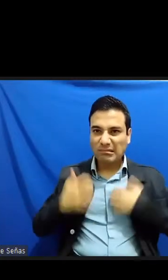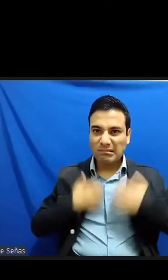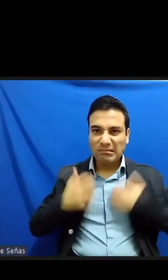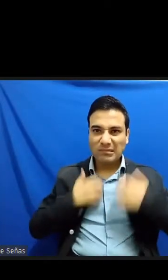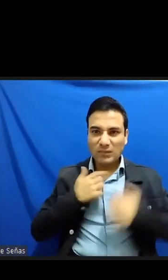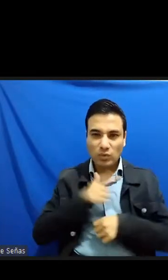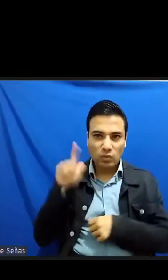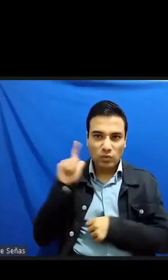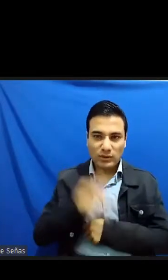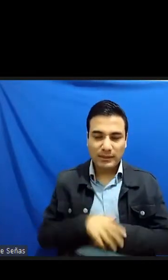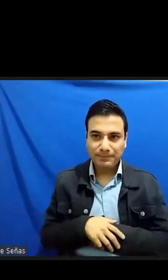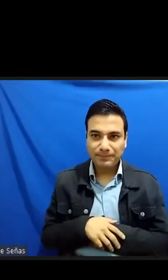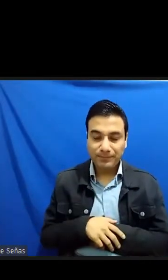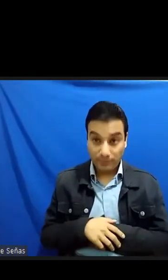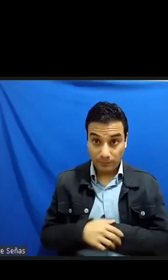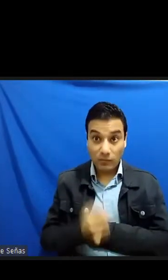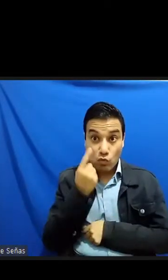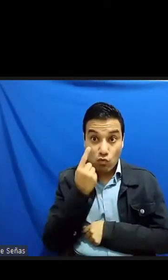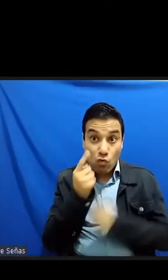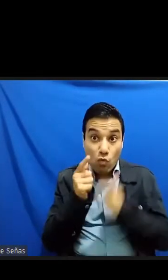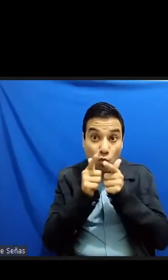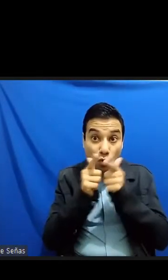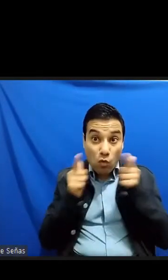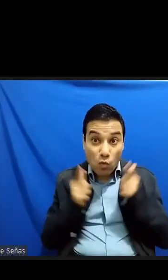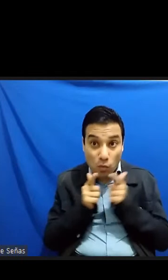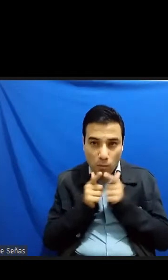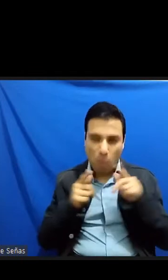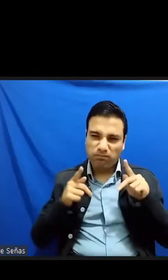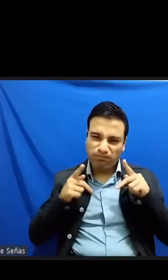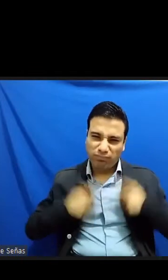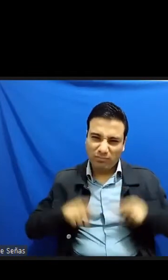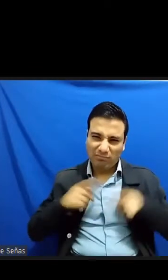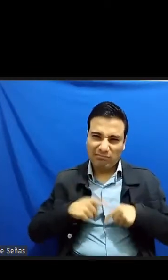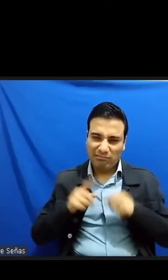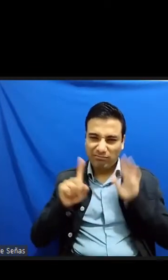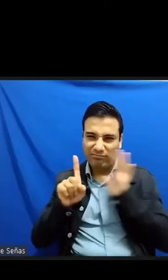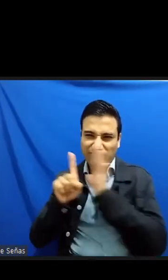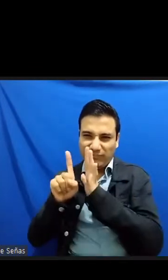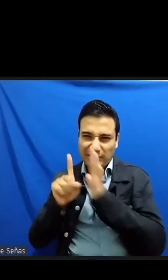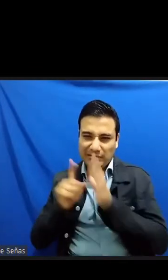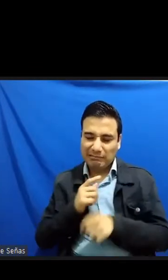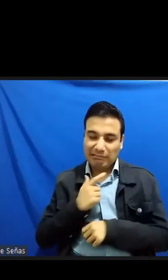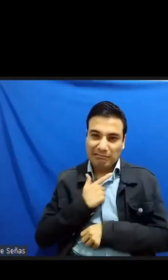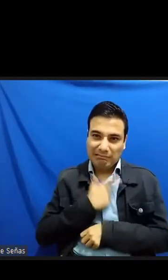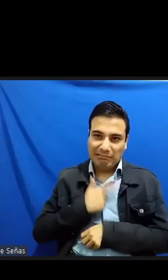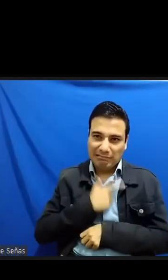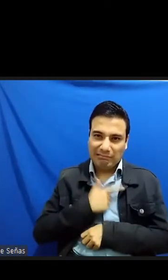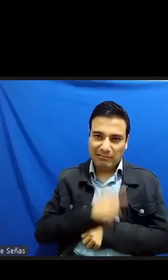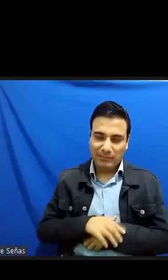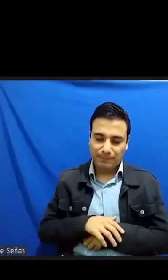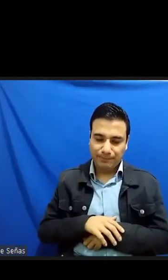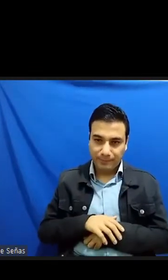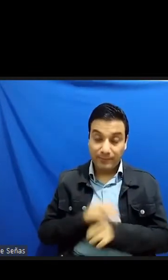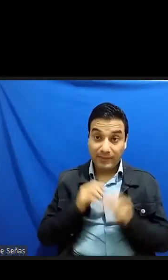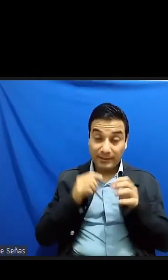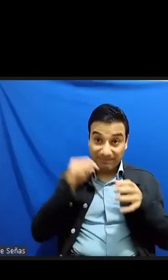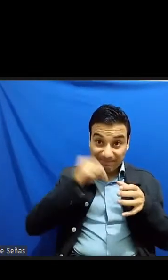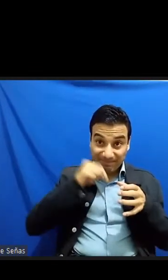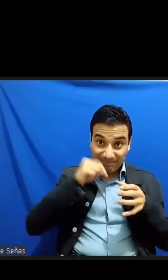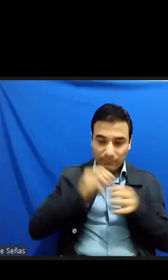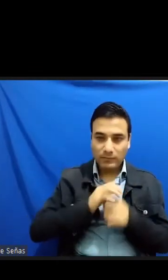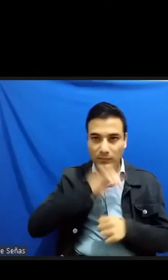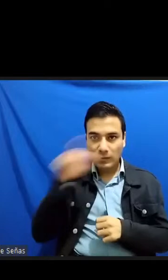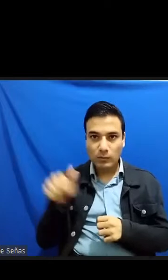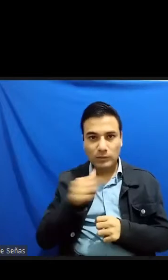que un grupo de sus supuestos seguidores los conservadores a ultranza contrataron a un grupo de